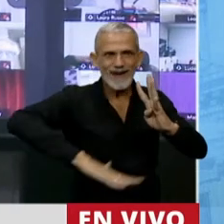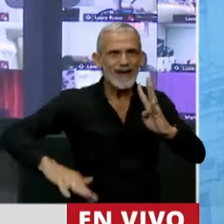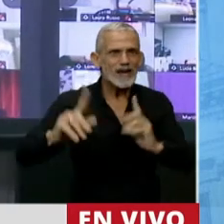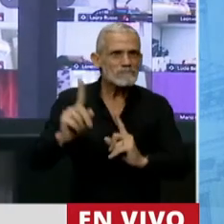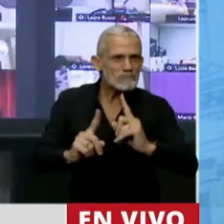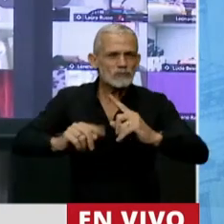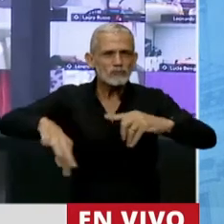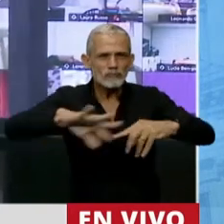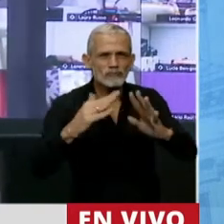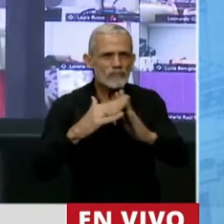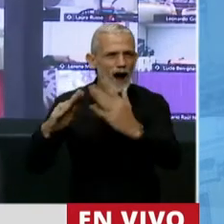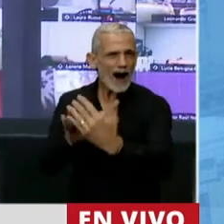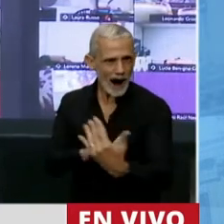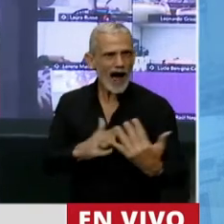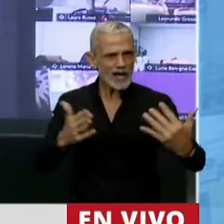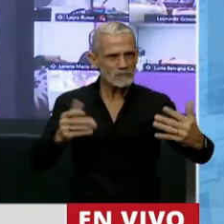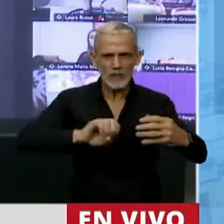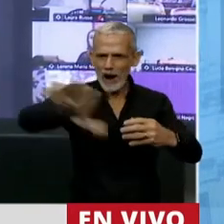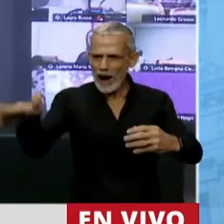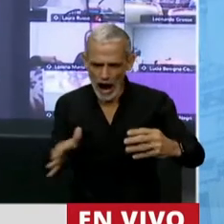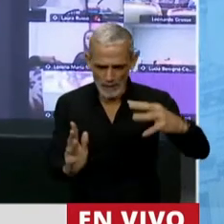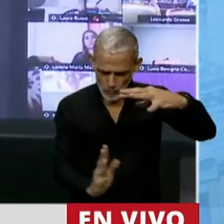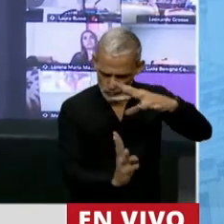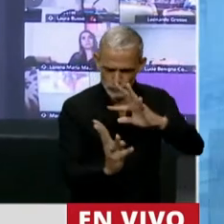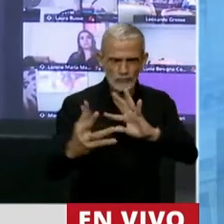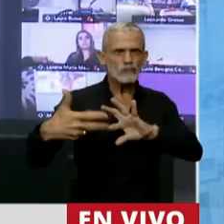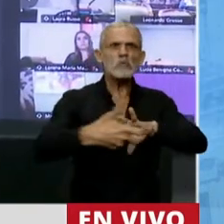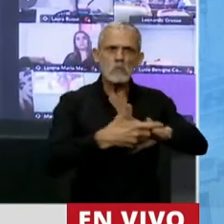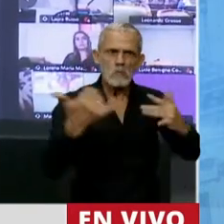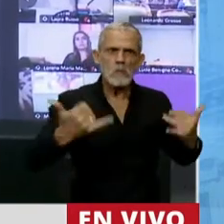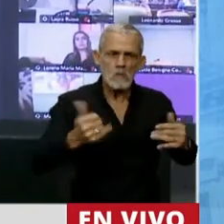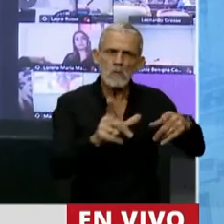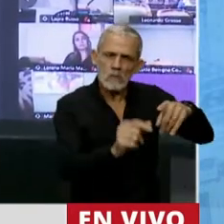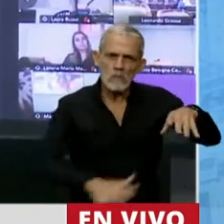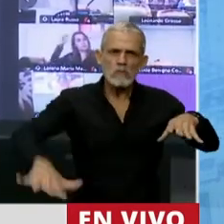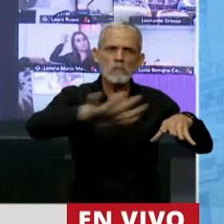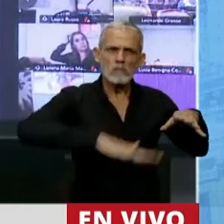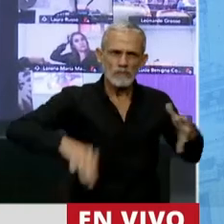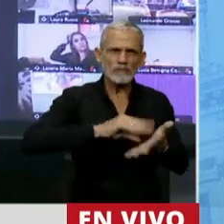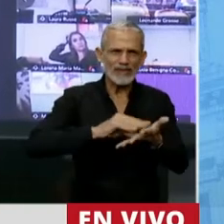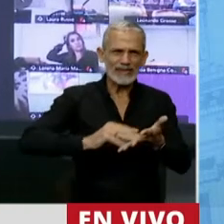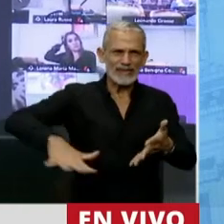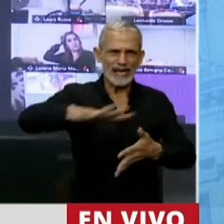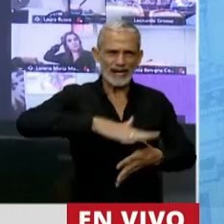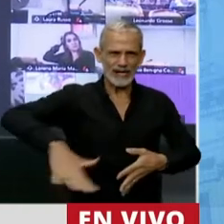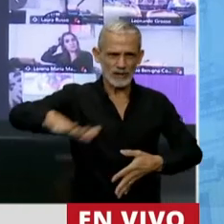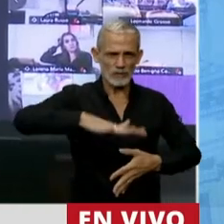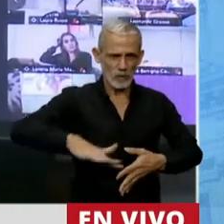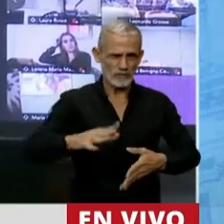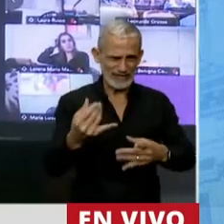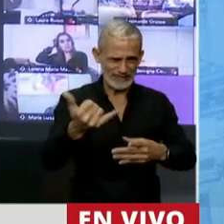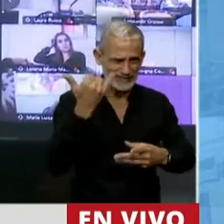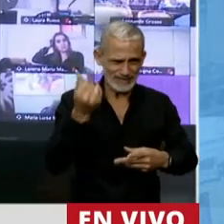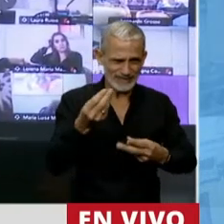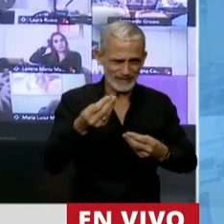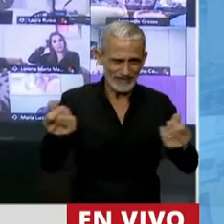predios rurales que potencialmente forman parte de su extensión o de su expansión rural. Y quiero decir, ya termino,